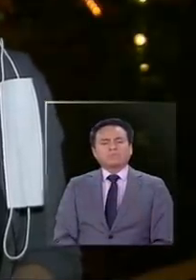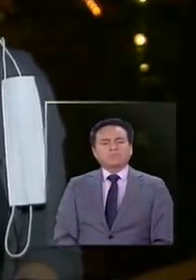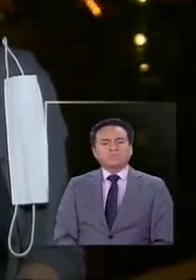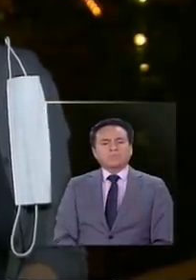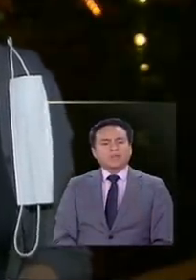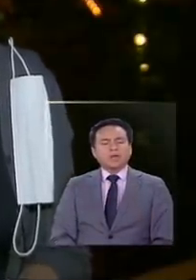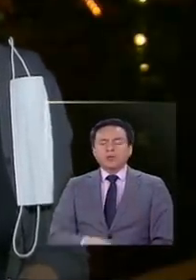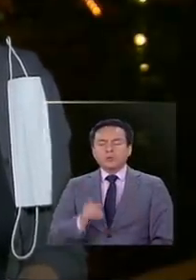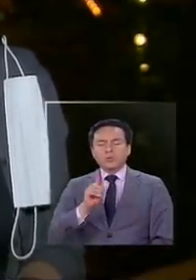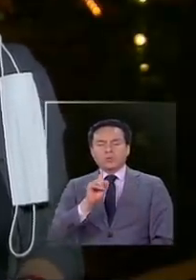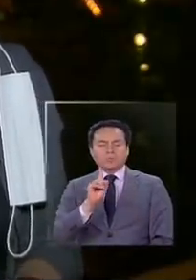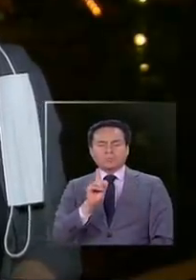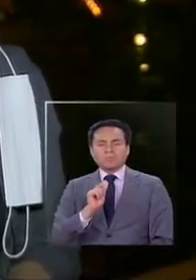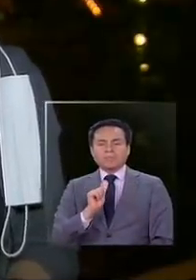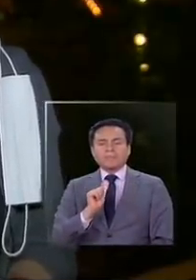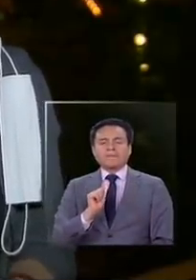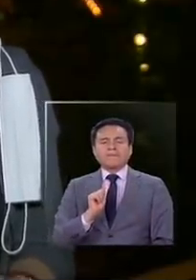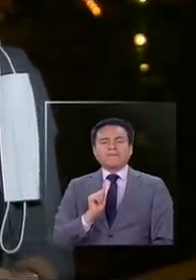No.